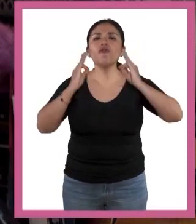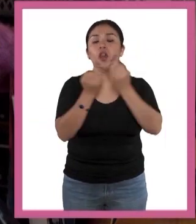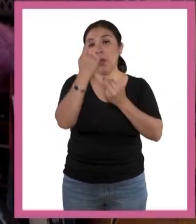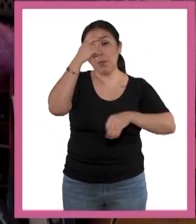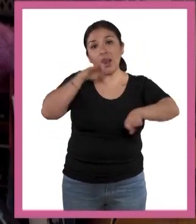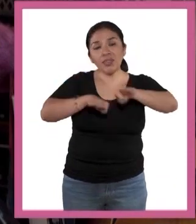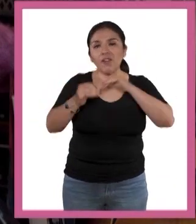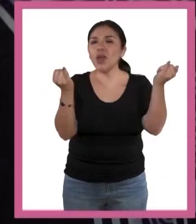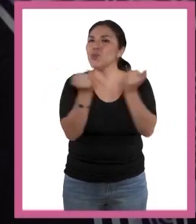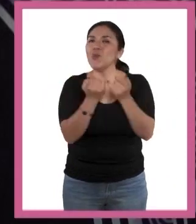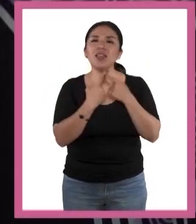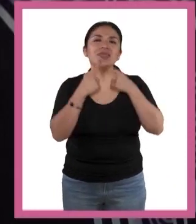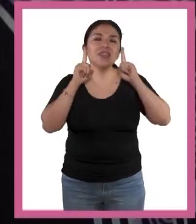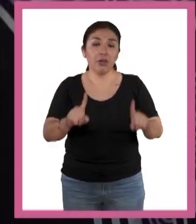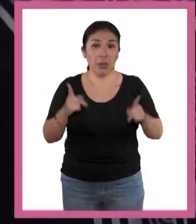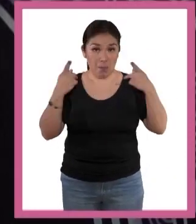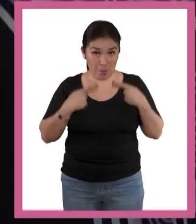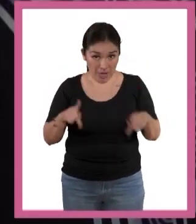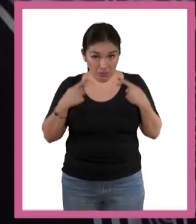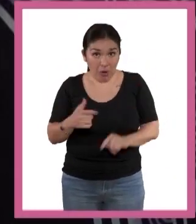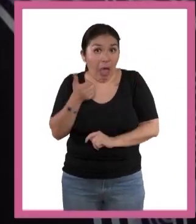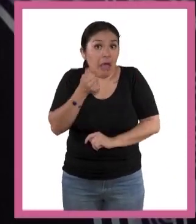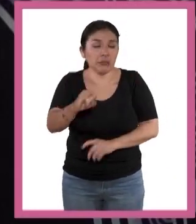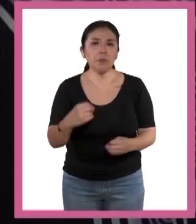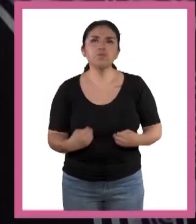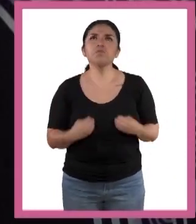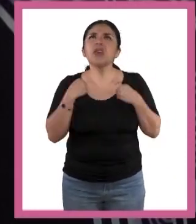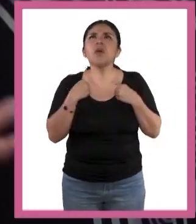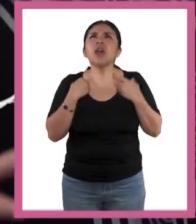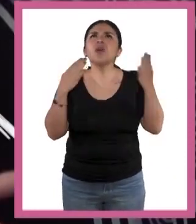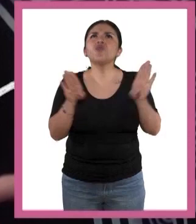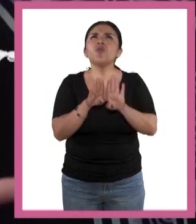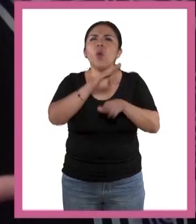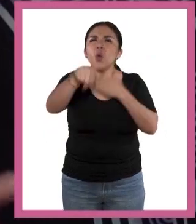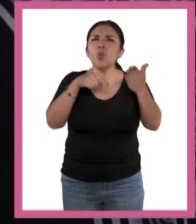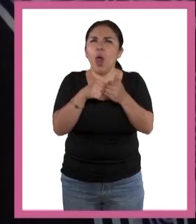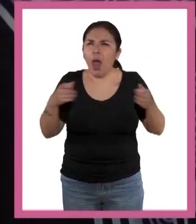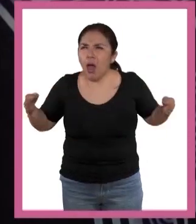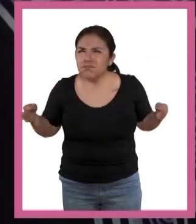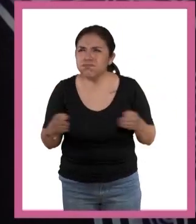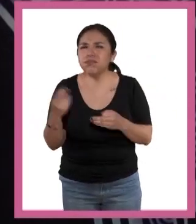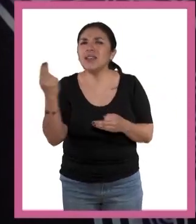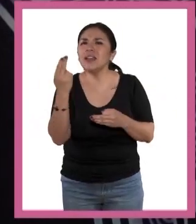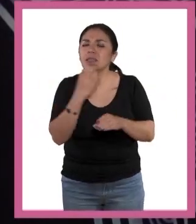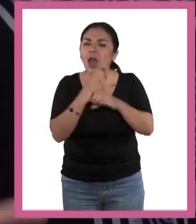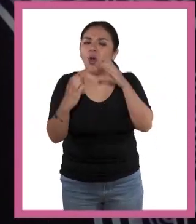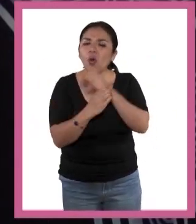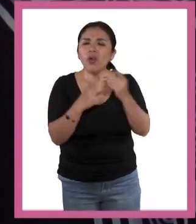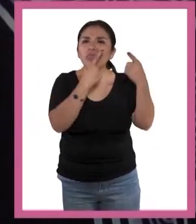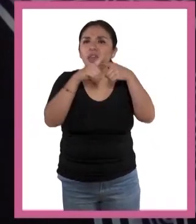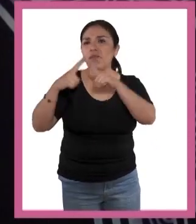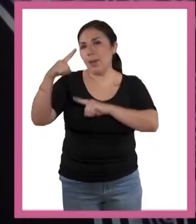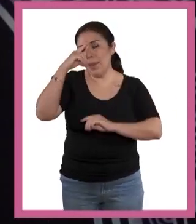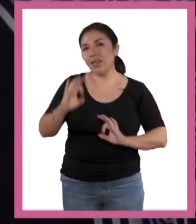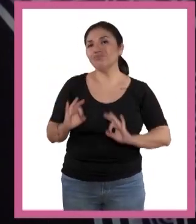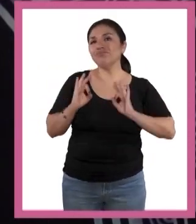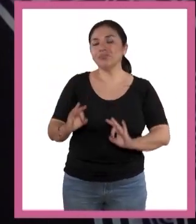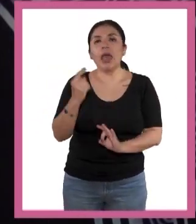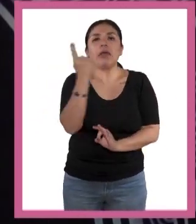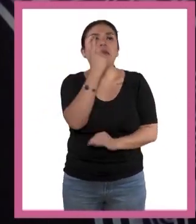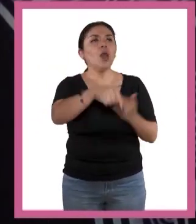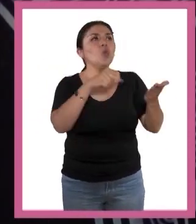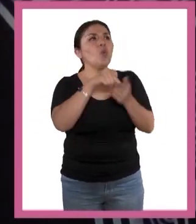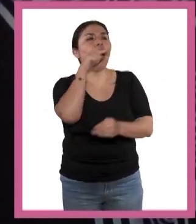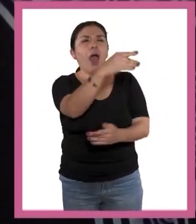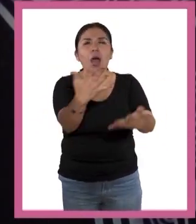pues también. La gente vive en zonas heladas y necesita cosas diferentes a las que necesitan las gentes